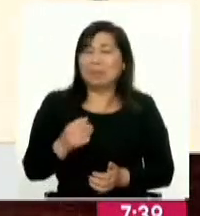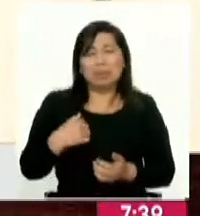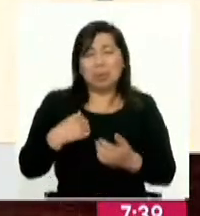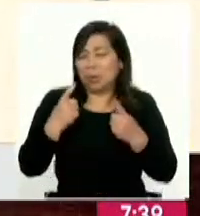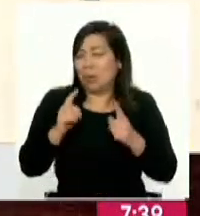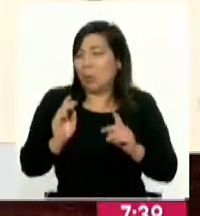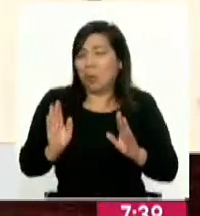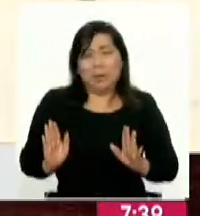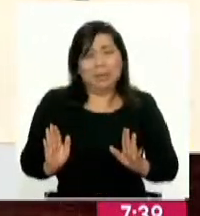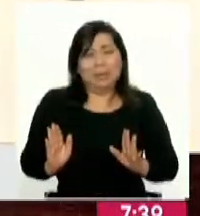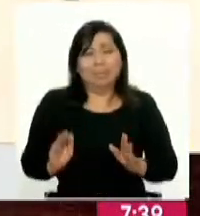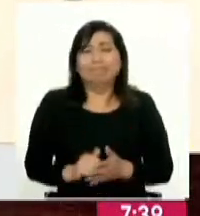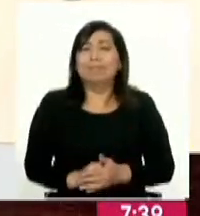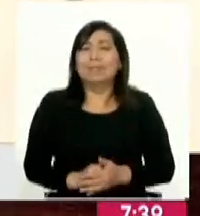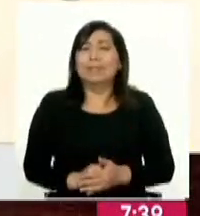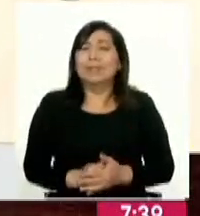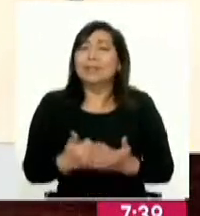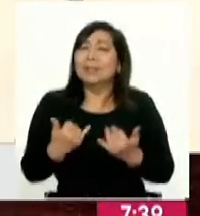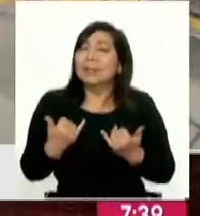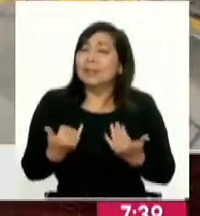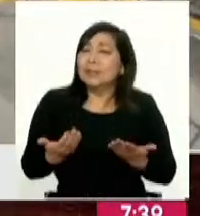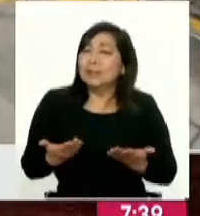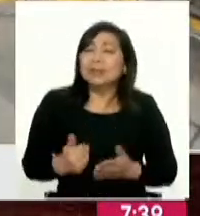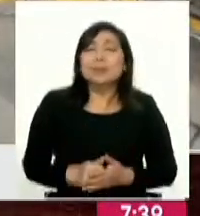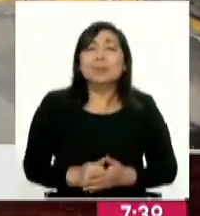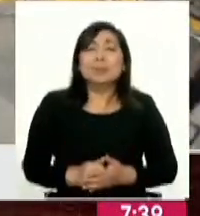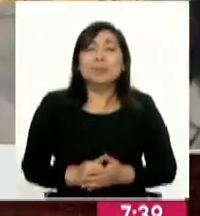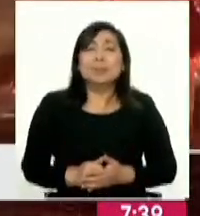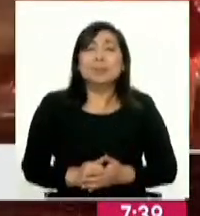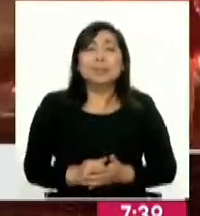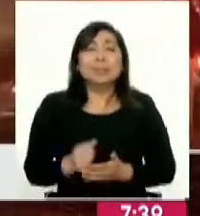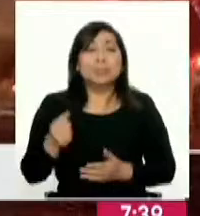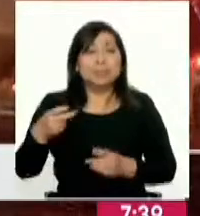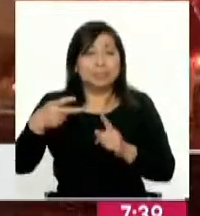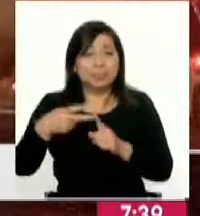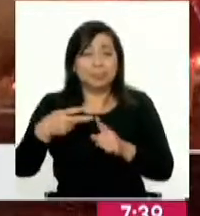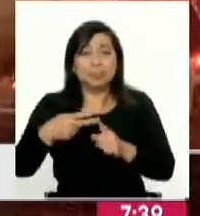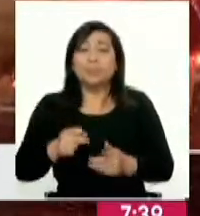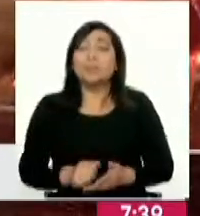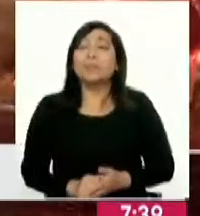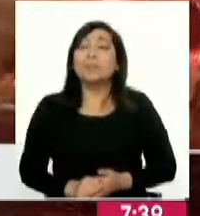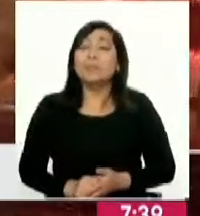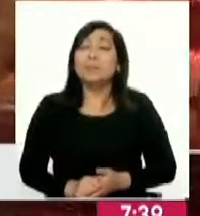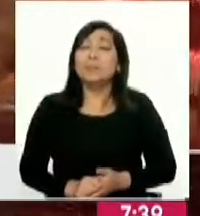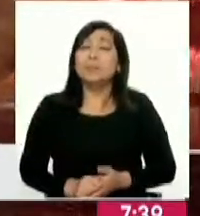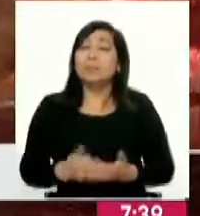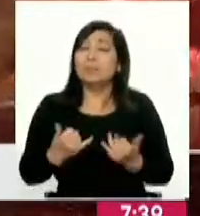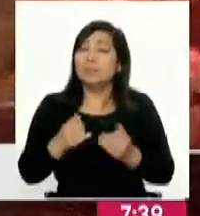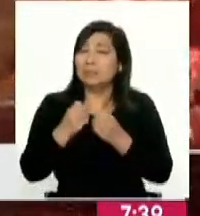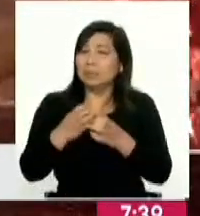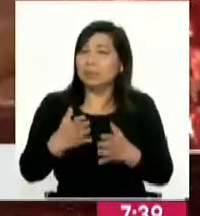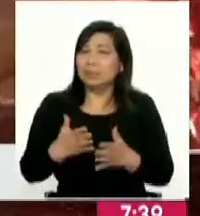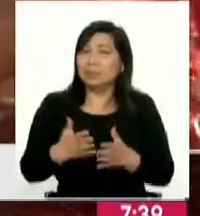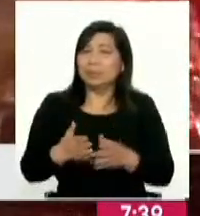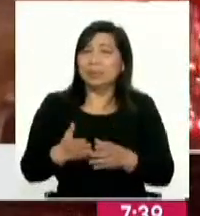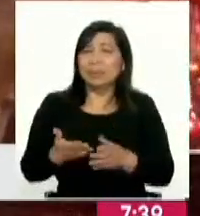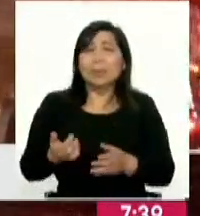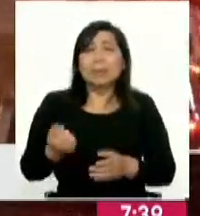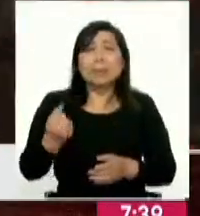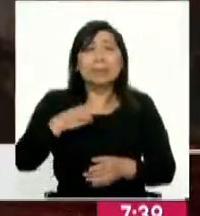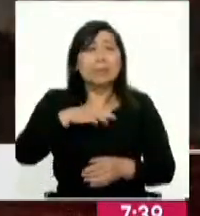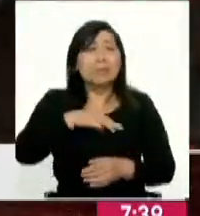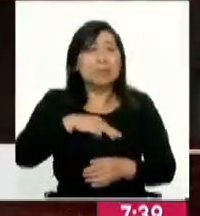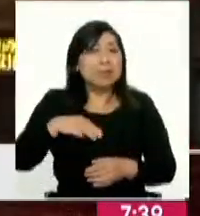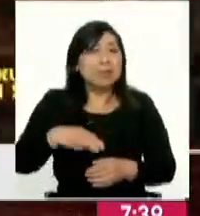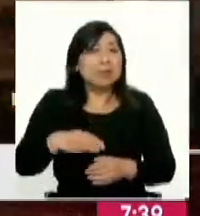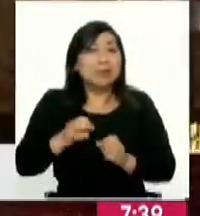acuerdo, tengo que estar de acuerdo, ¿no? Eso en primer término. Lo segundo, acaba de renunciar el presidente del Consejo de Ministros, Aníbal